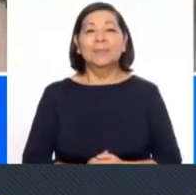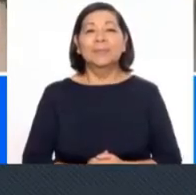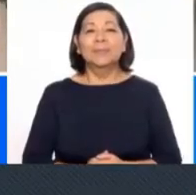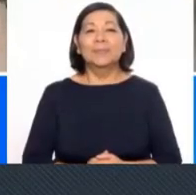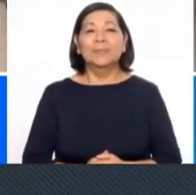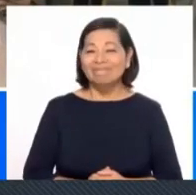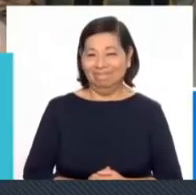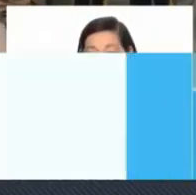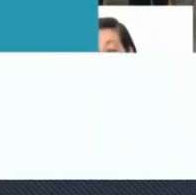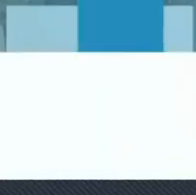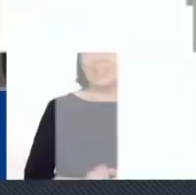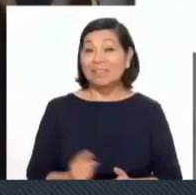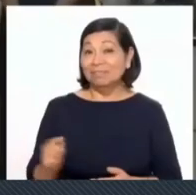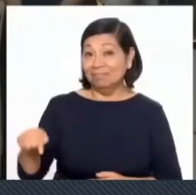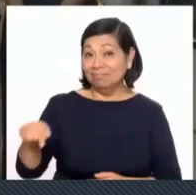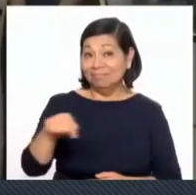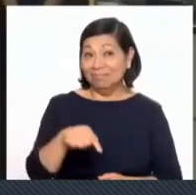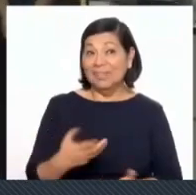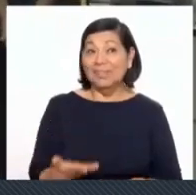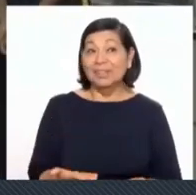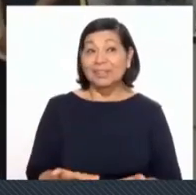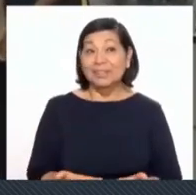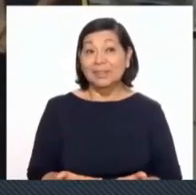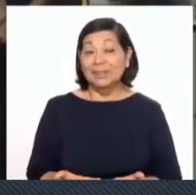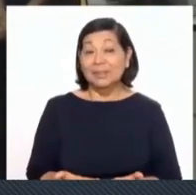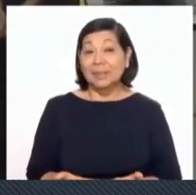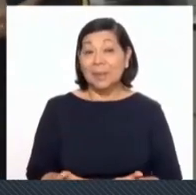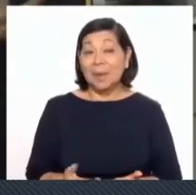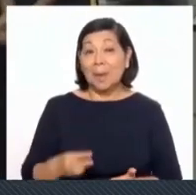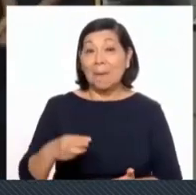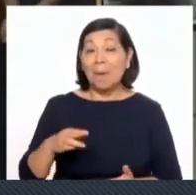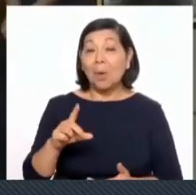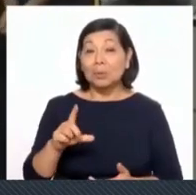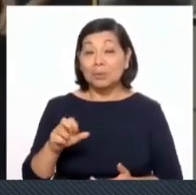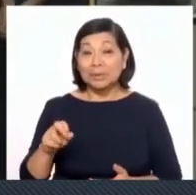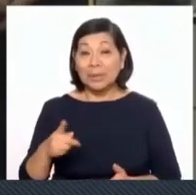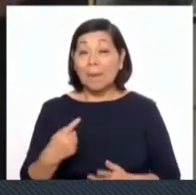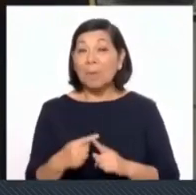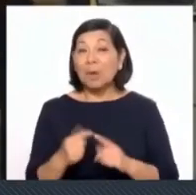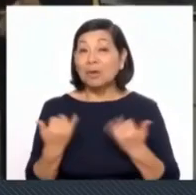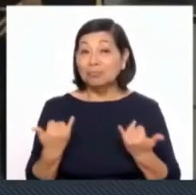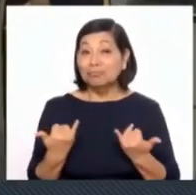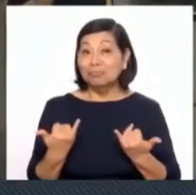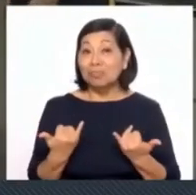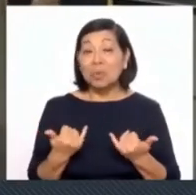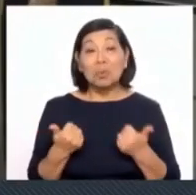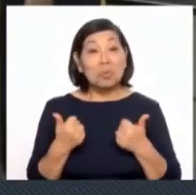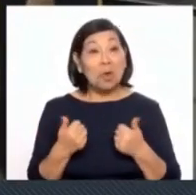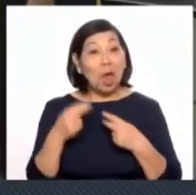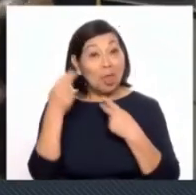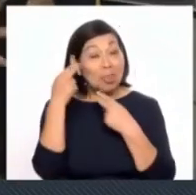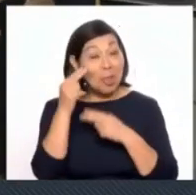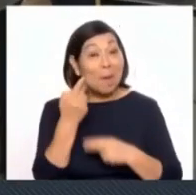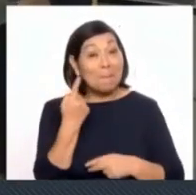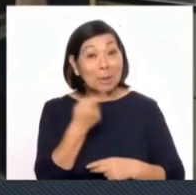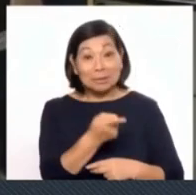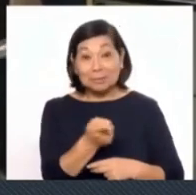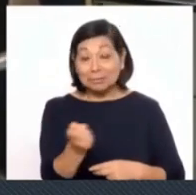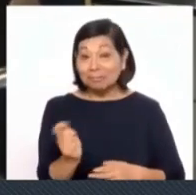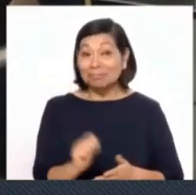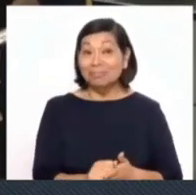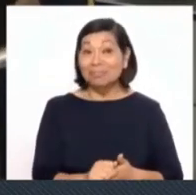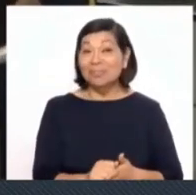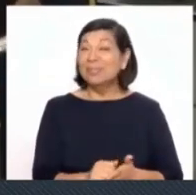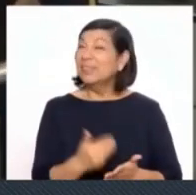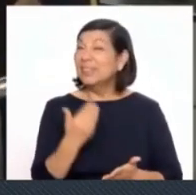Efectivamente, compañera, hemos llegado al Liceo Naval, Manuel Clavero Muga, porque les tenemos una excelente noticia acá. A mi atrás